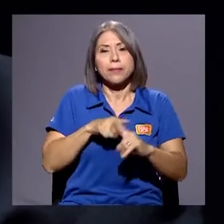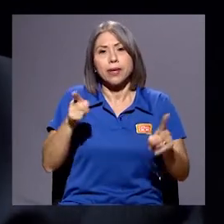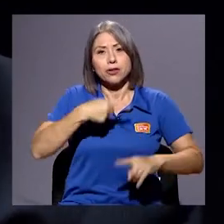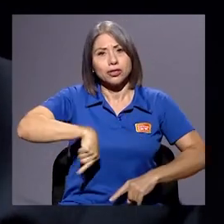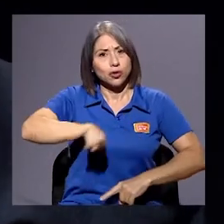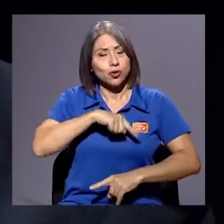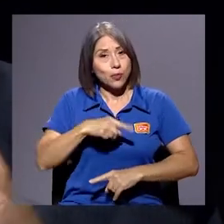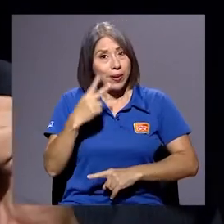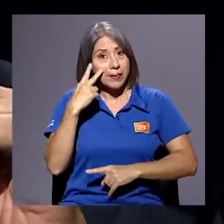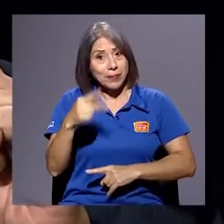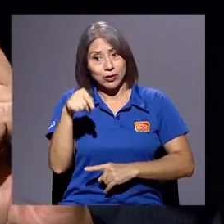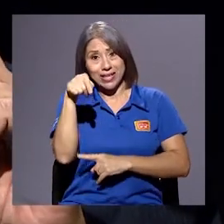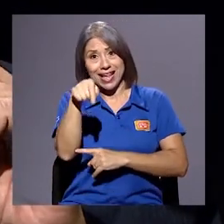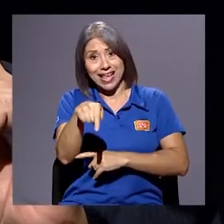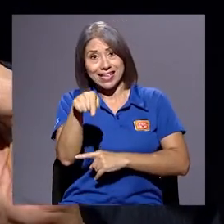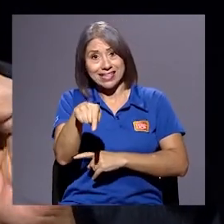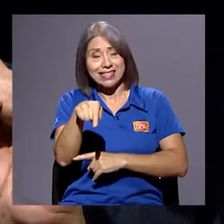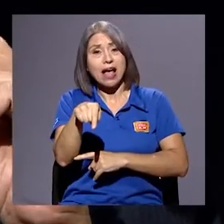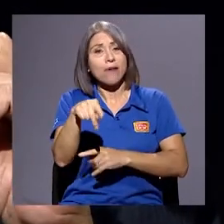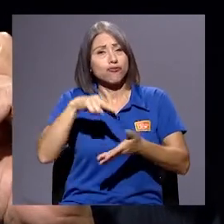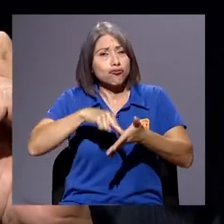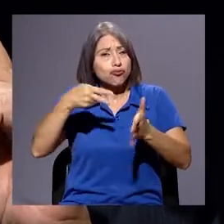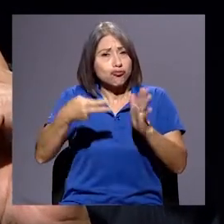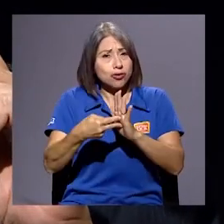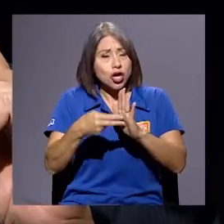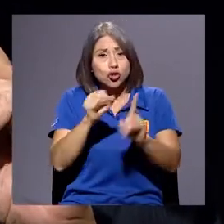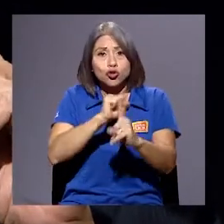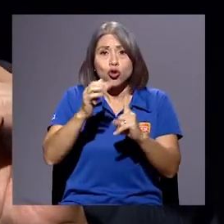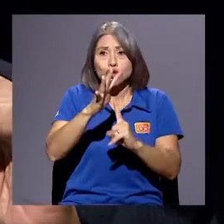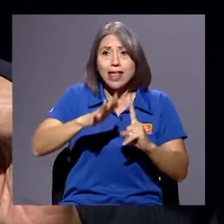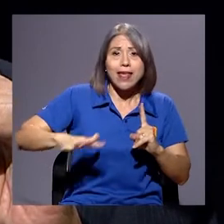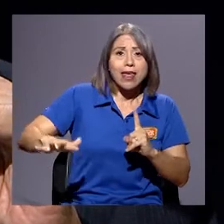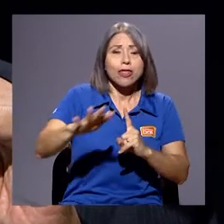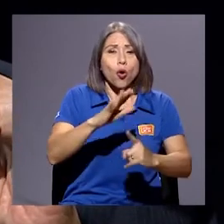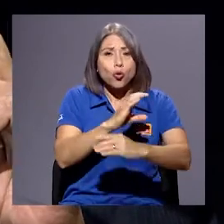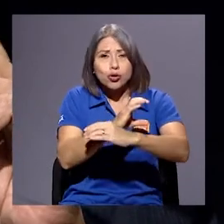fondo de la sociedad conservadora y religiosa que es Costa Rica,